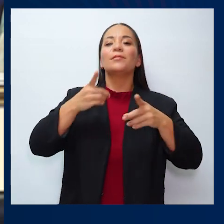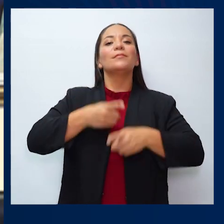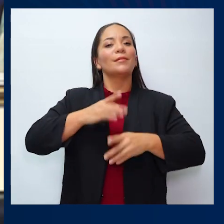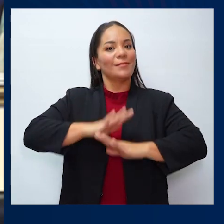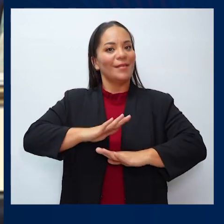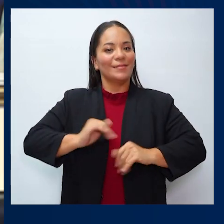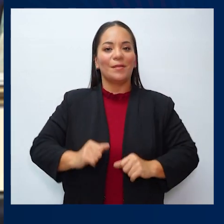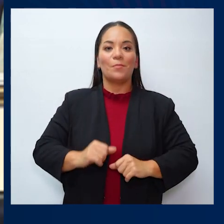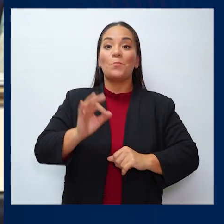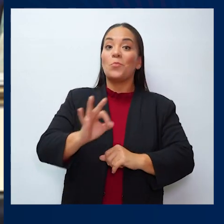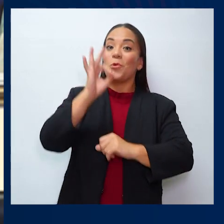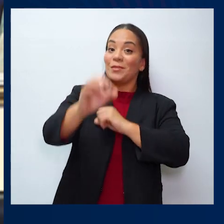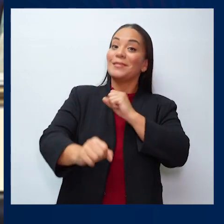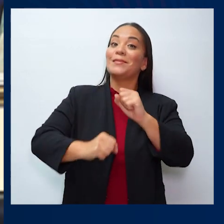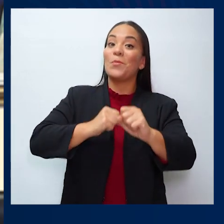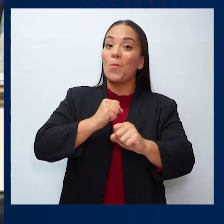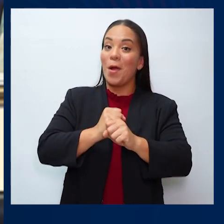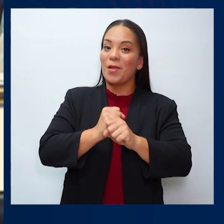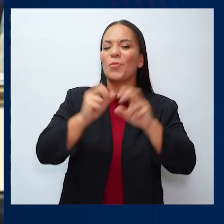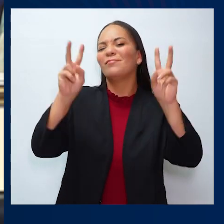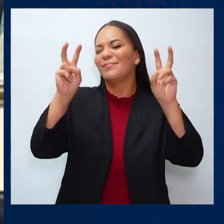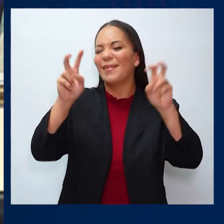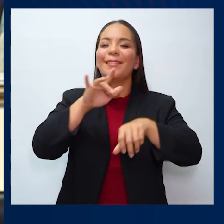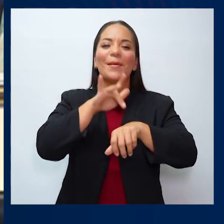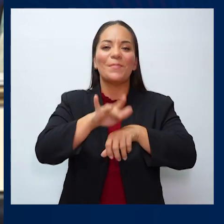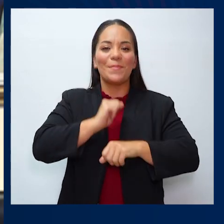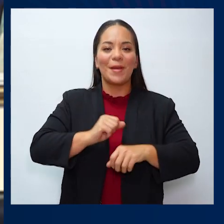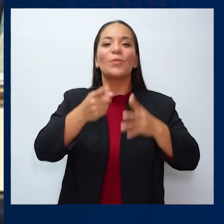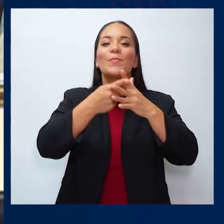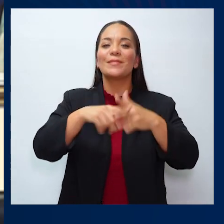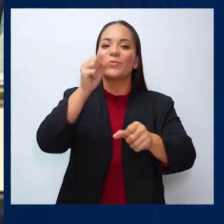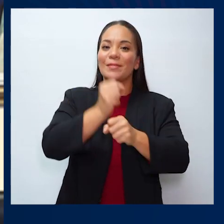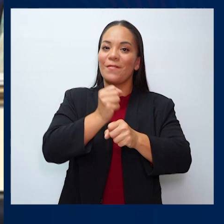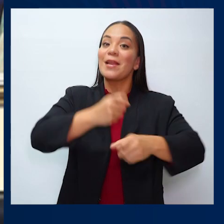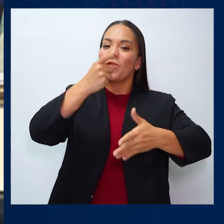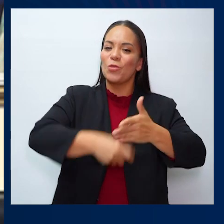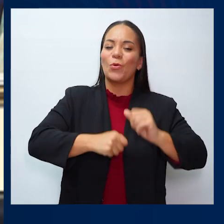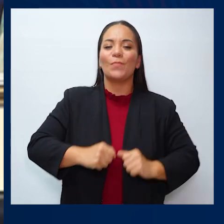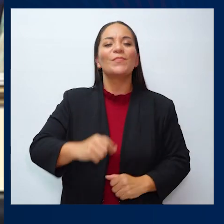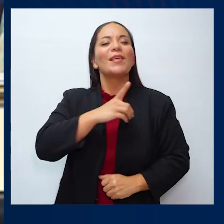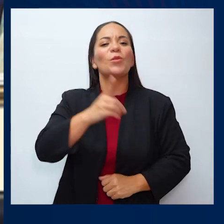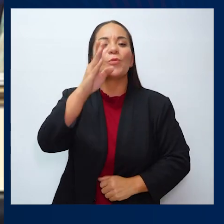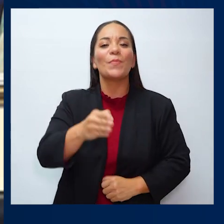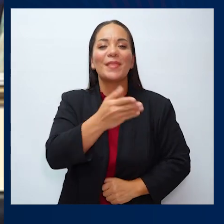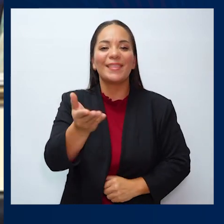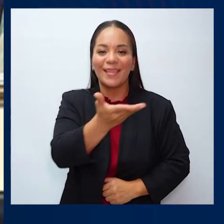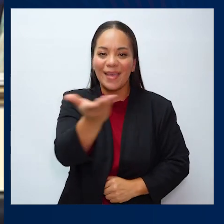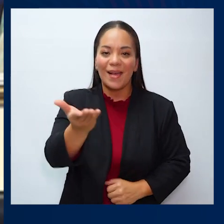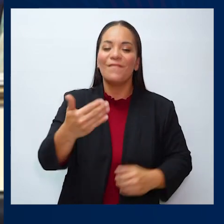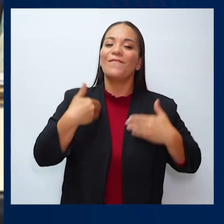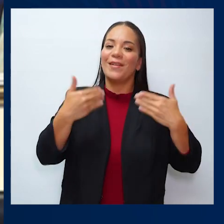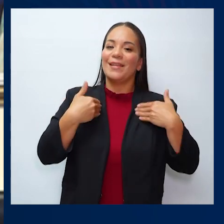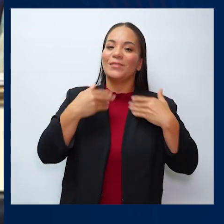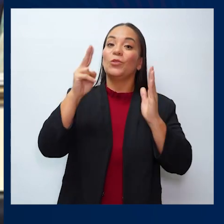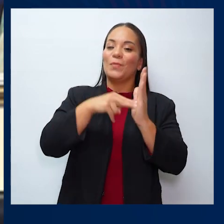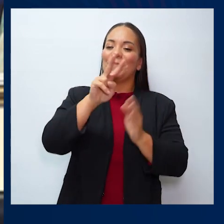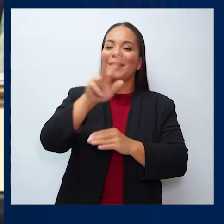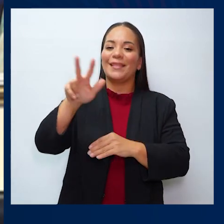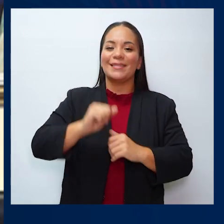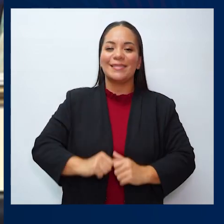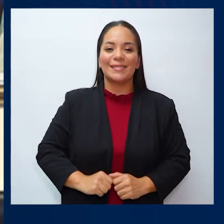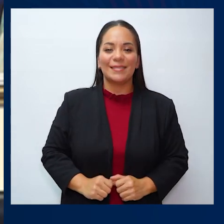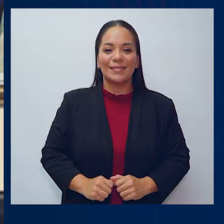porque el año entrante, tempranito, vamos a empezar a trabajar muy duro. Que Dios los bendiga. Feliz